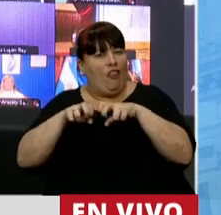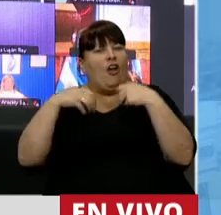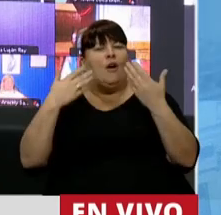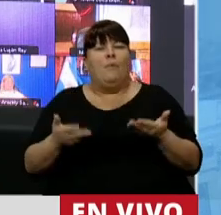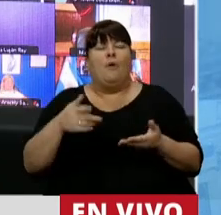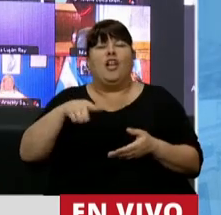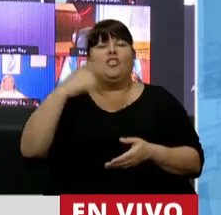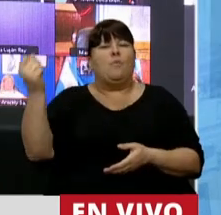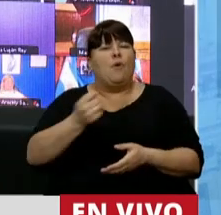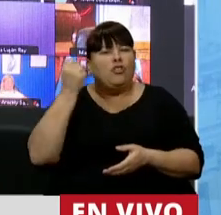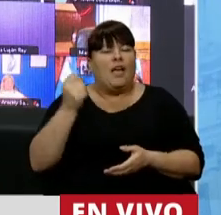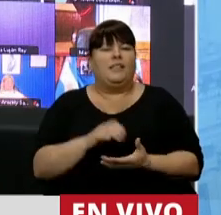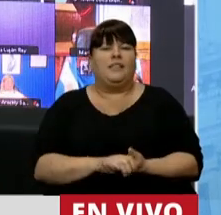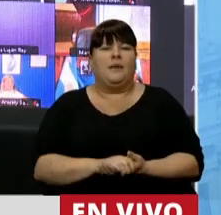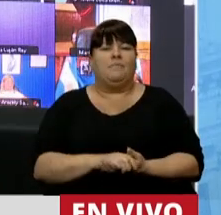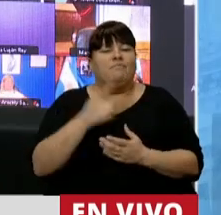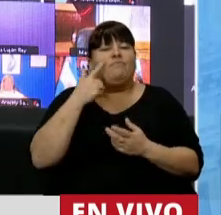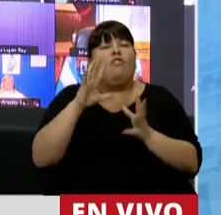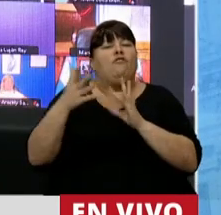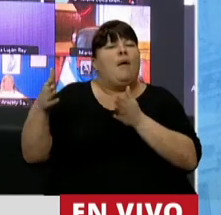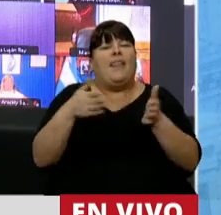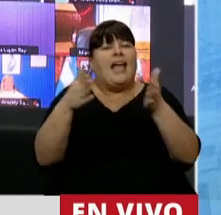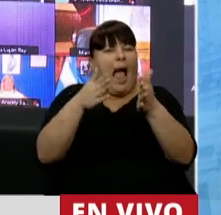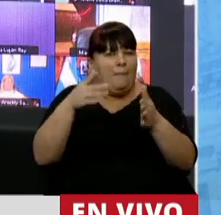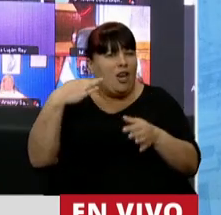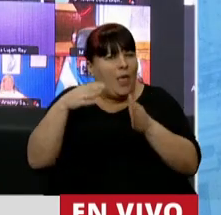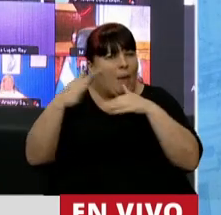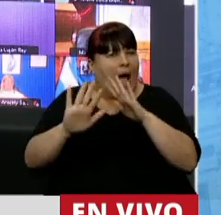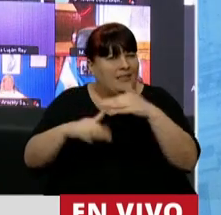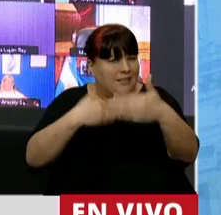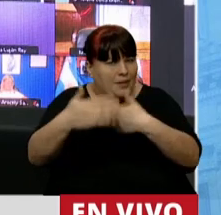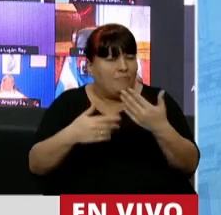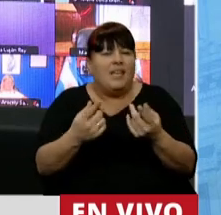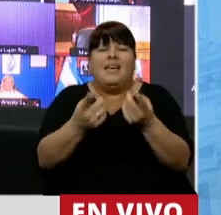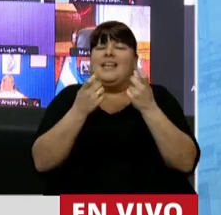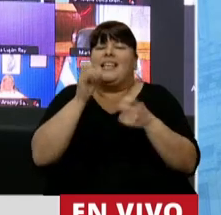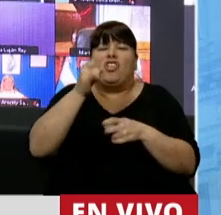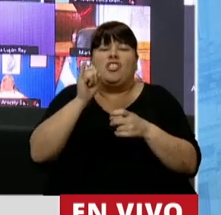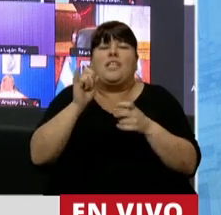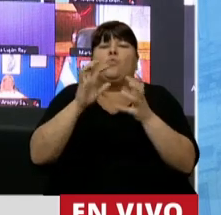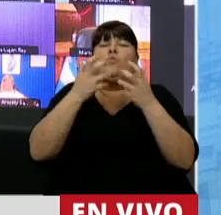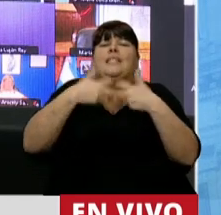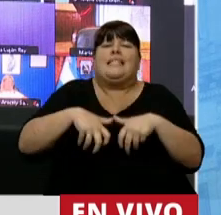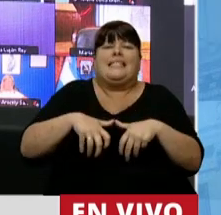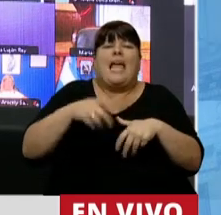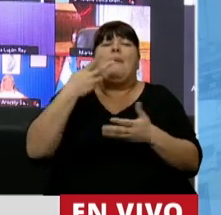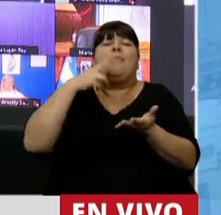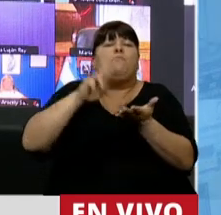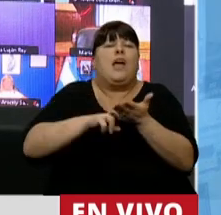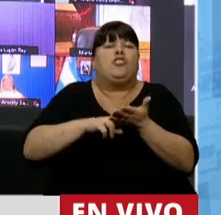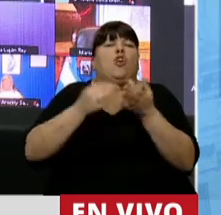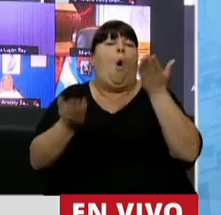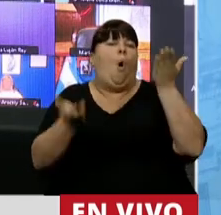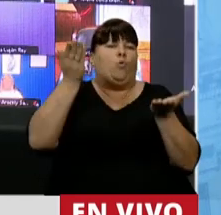un hecho muy importante porque marca el camino que tenemos que tomar. Necesitamos tener un sistema impositivo más